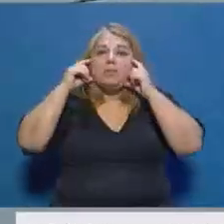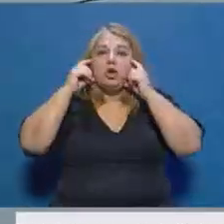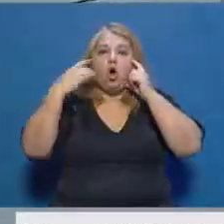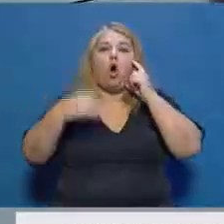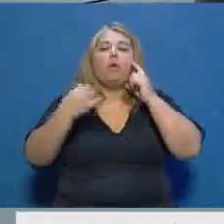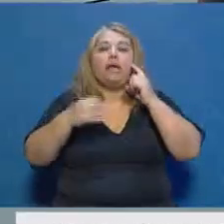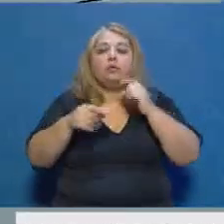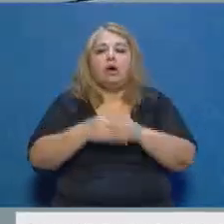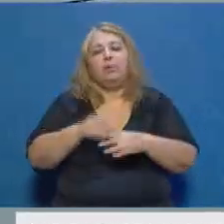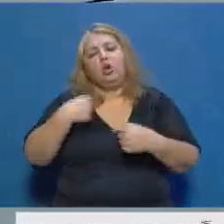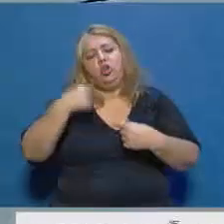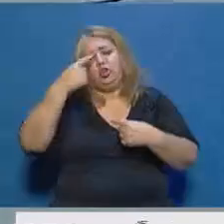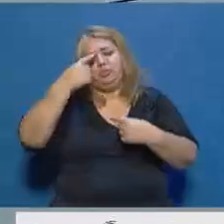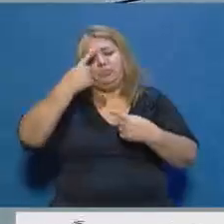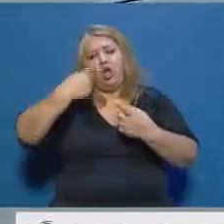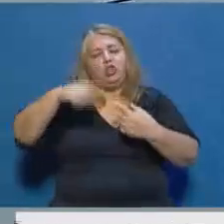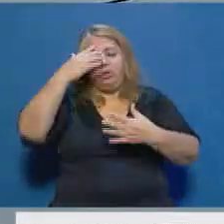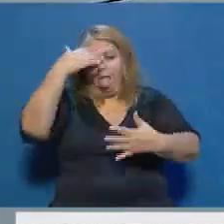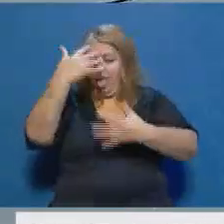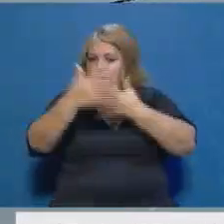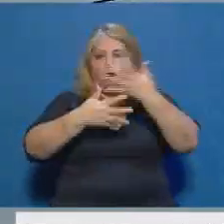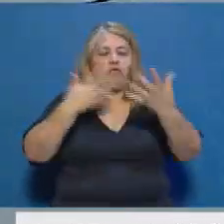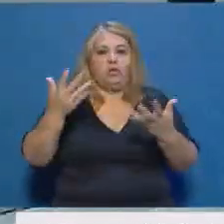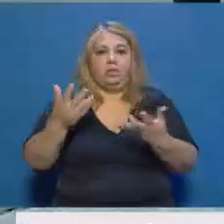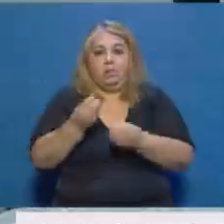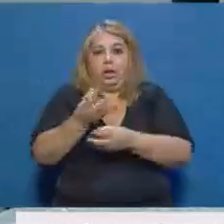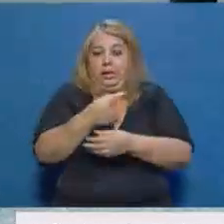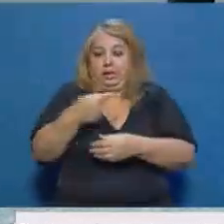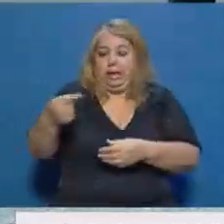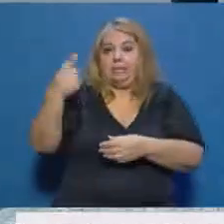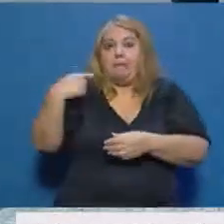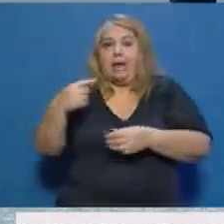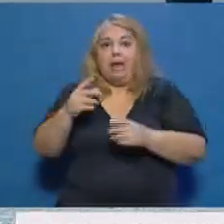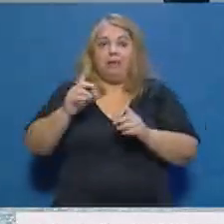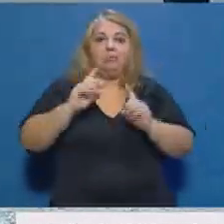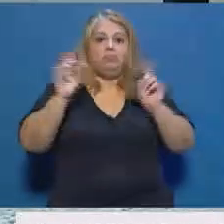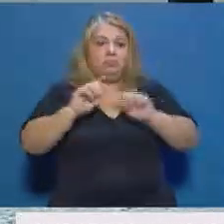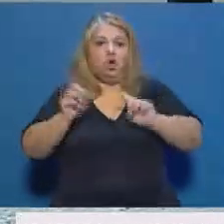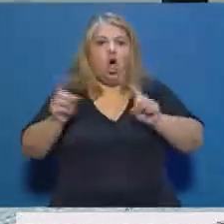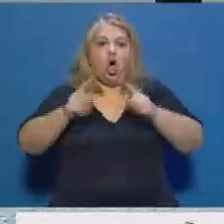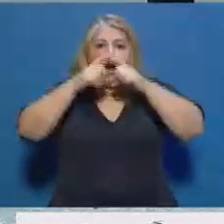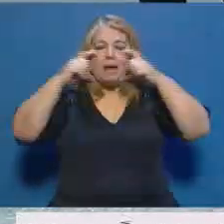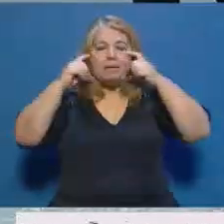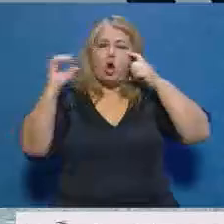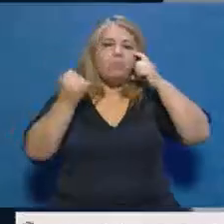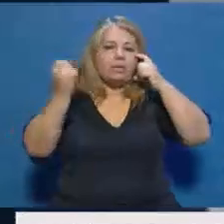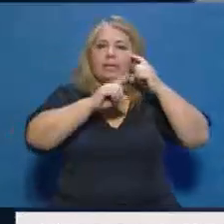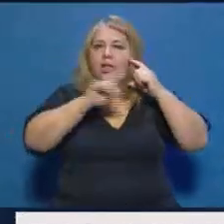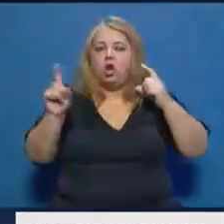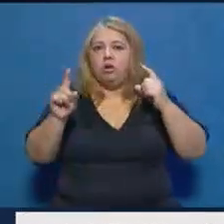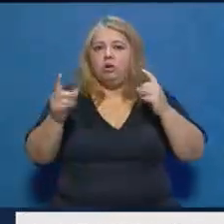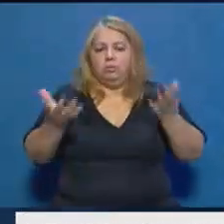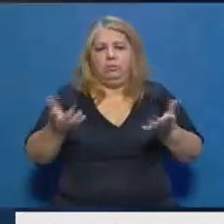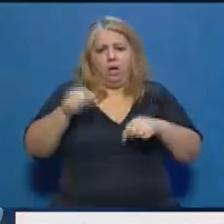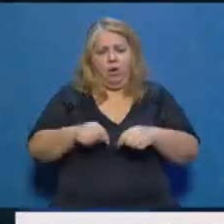estamos un poco confundidos, le cuento por qué, porque hace unas semanas nos decían que no era importante el uso del